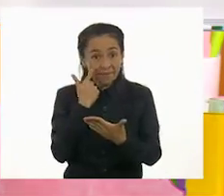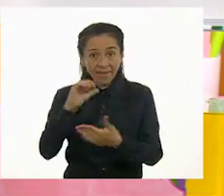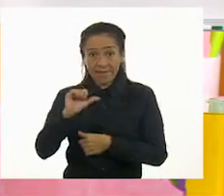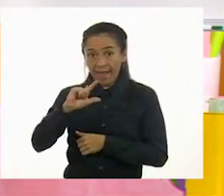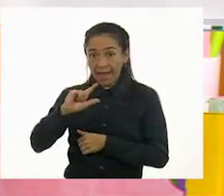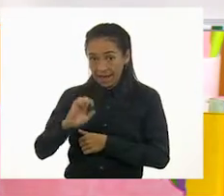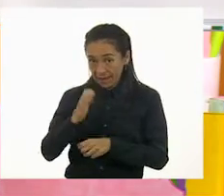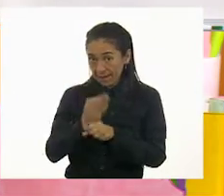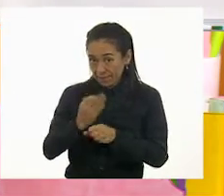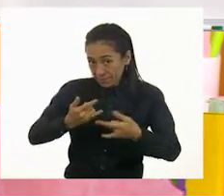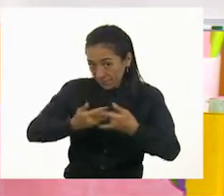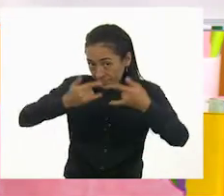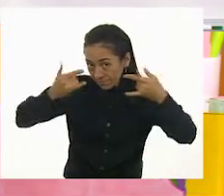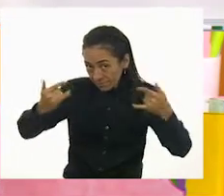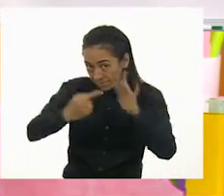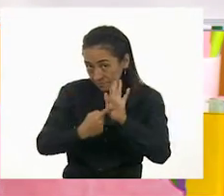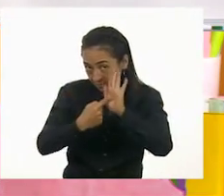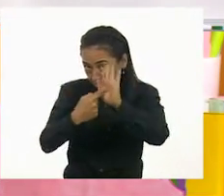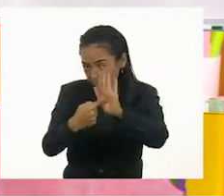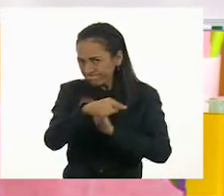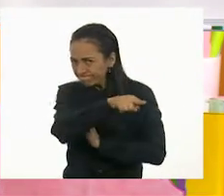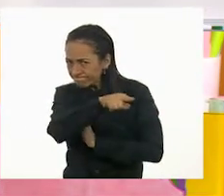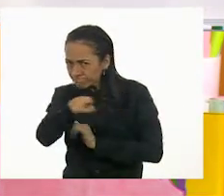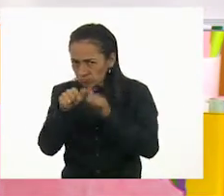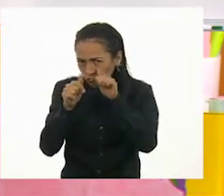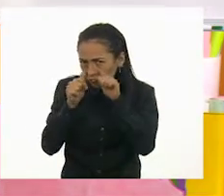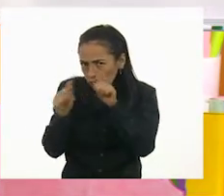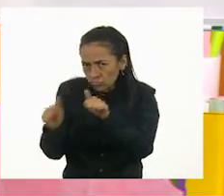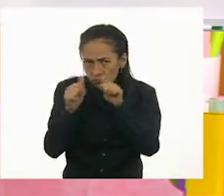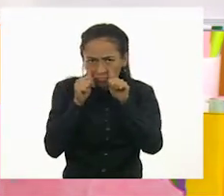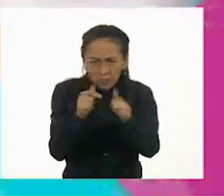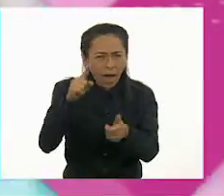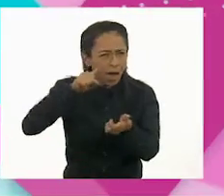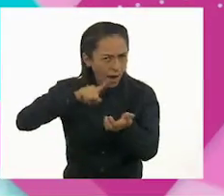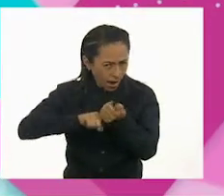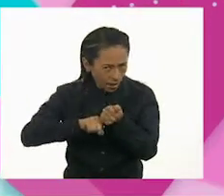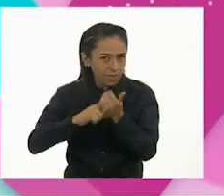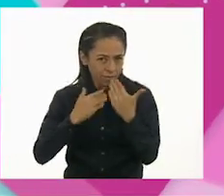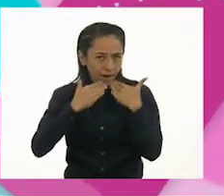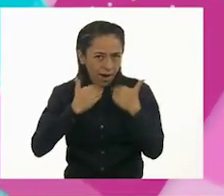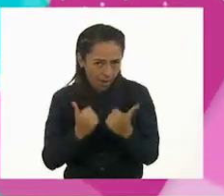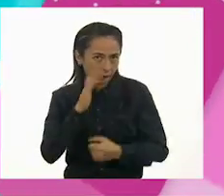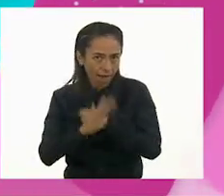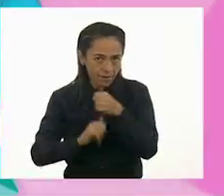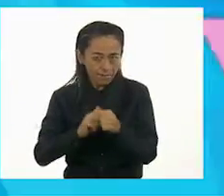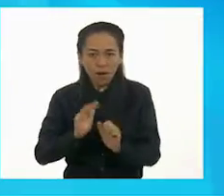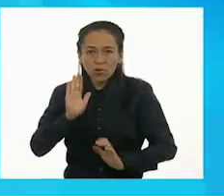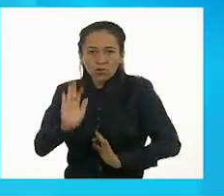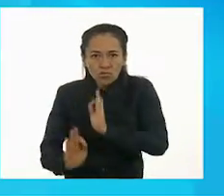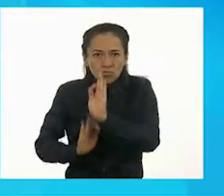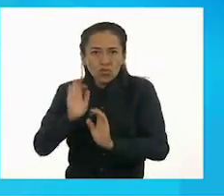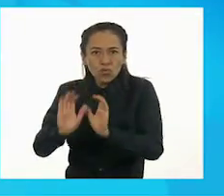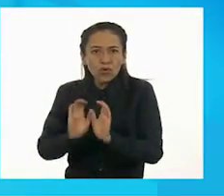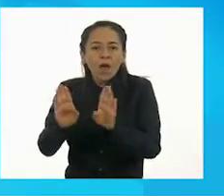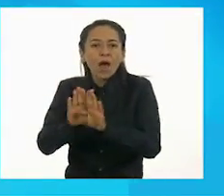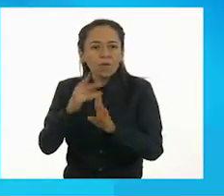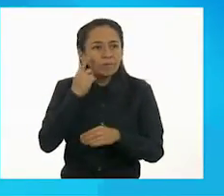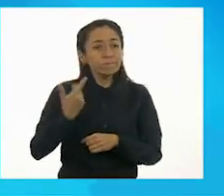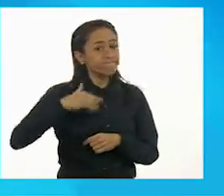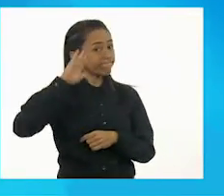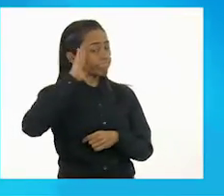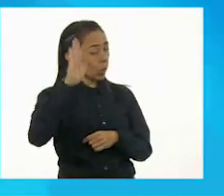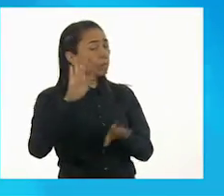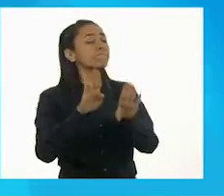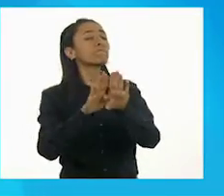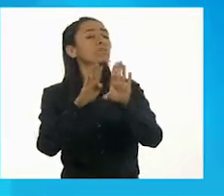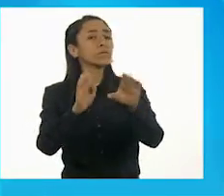Presten mucha atención porque nos van a platicar sobre cómo cuidan animales en una granja. ¿Qué tal a todos? Les quiero